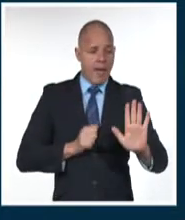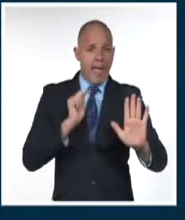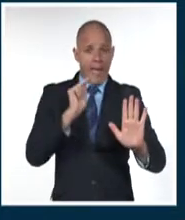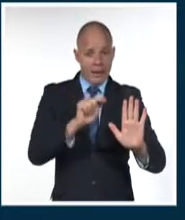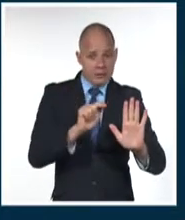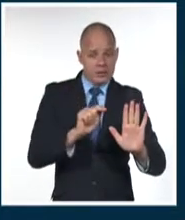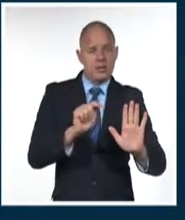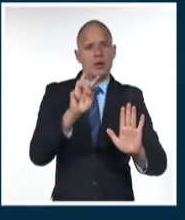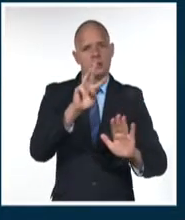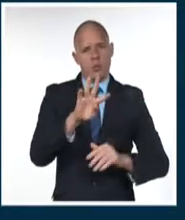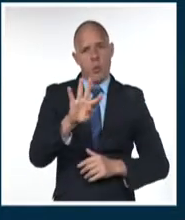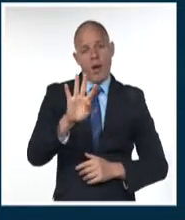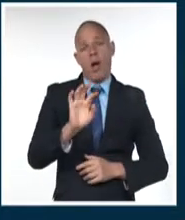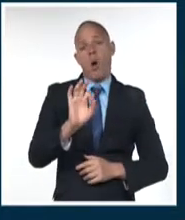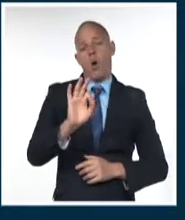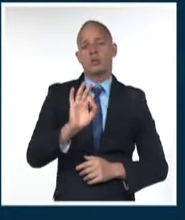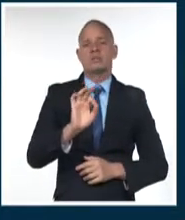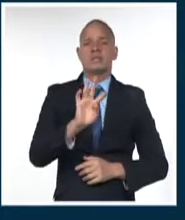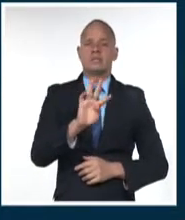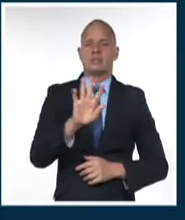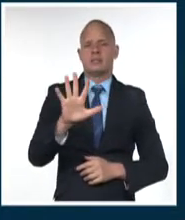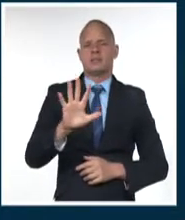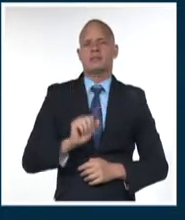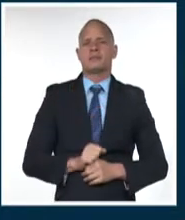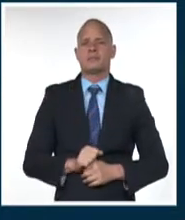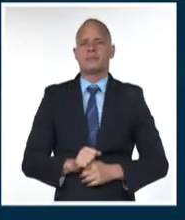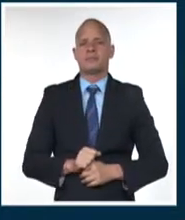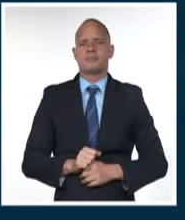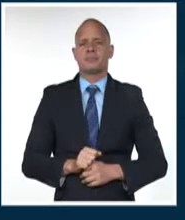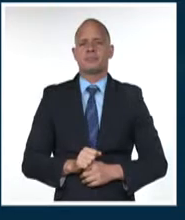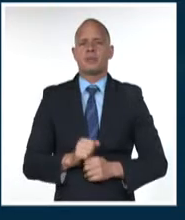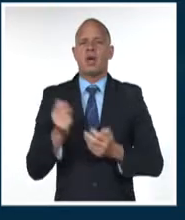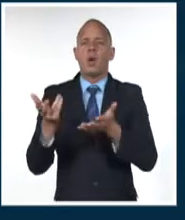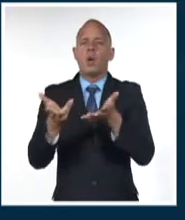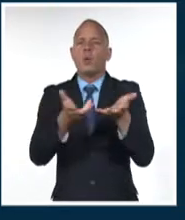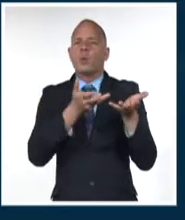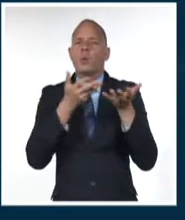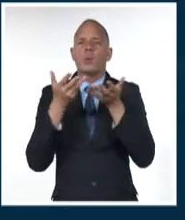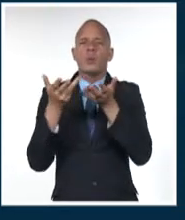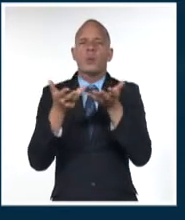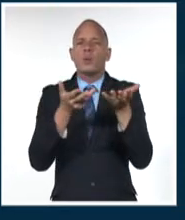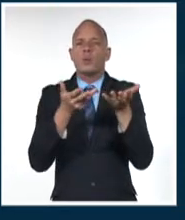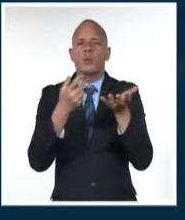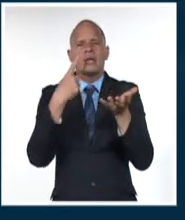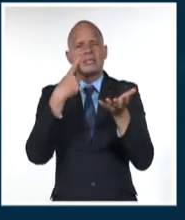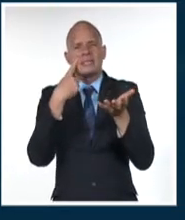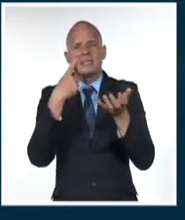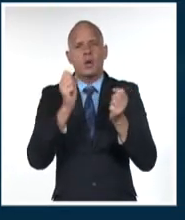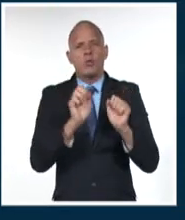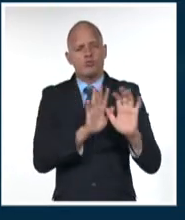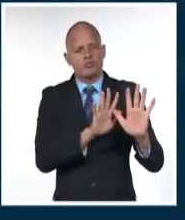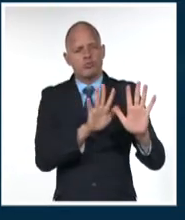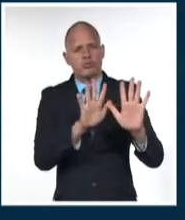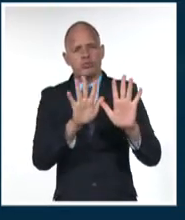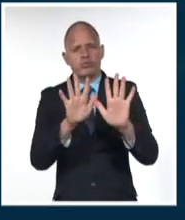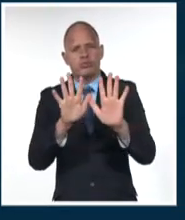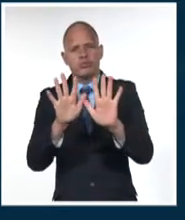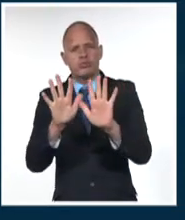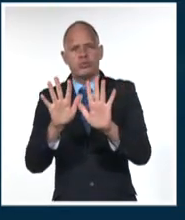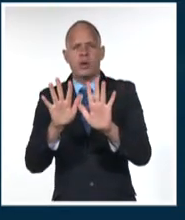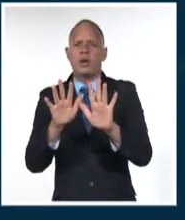35 grados celsius en las provincias del sur oriental. Los vientos soplarán del nordeste al este en la región